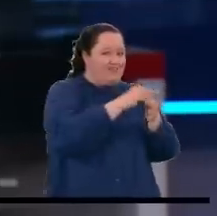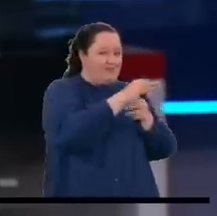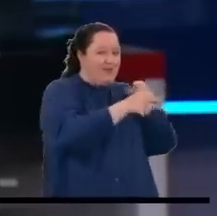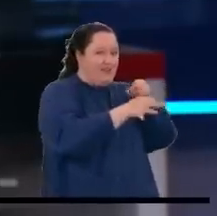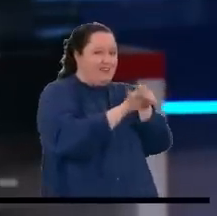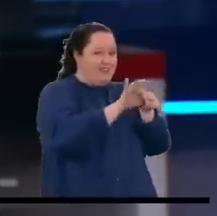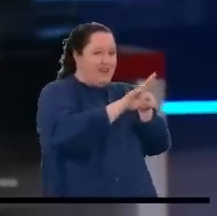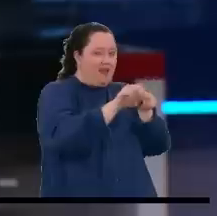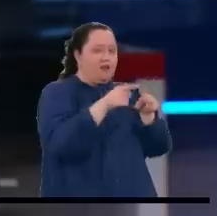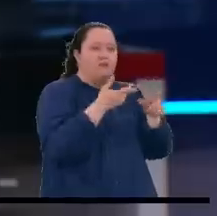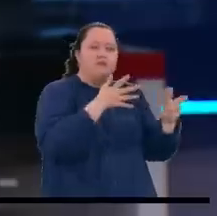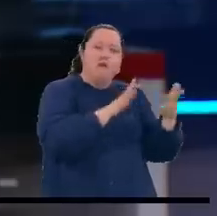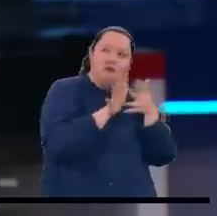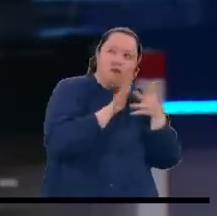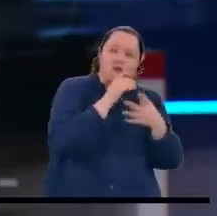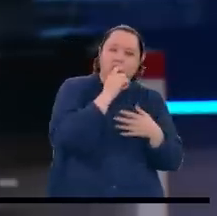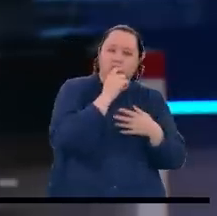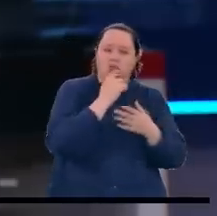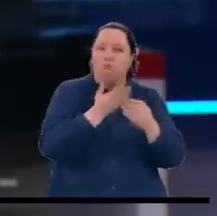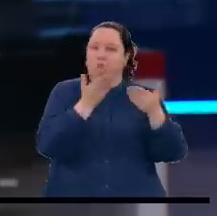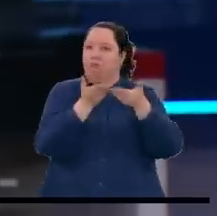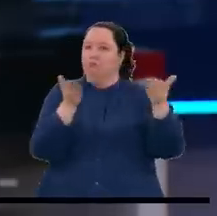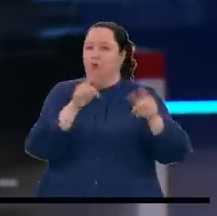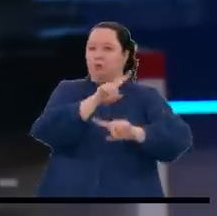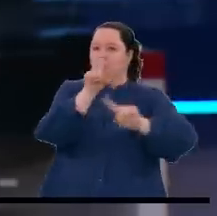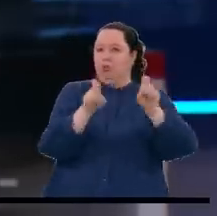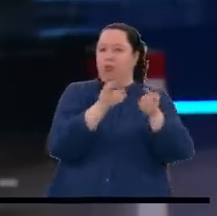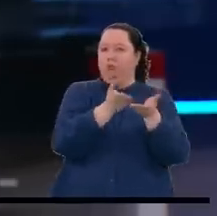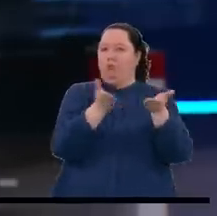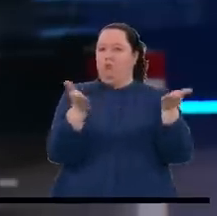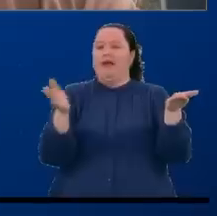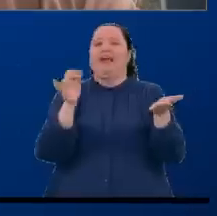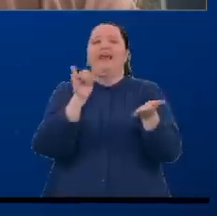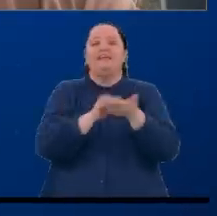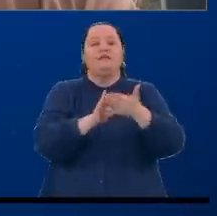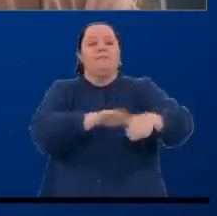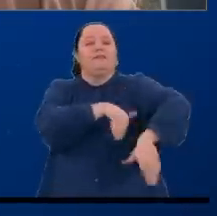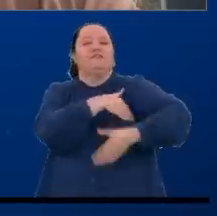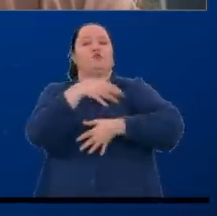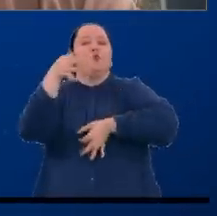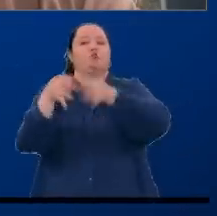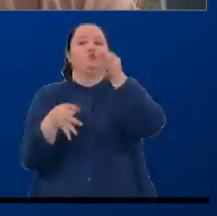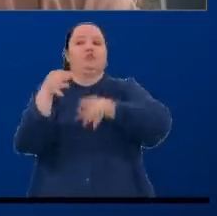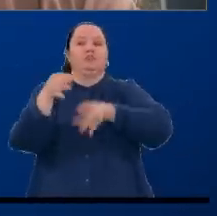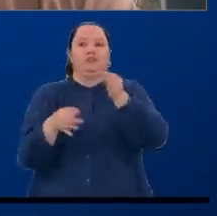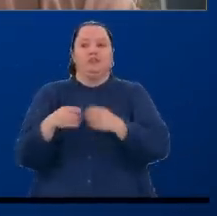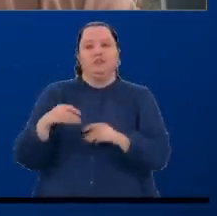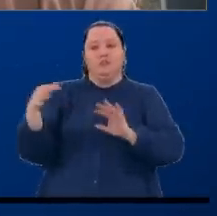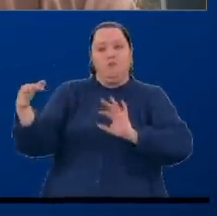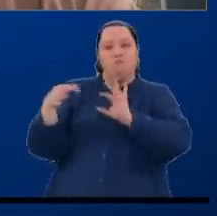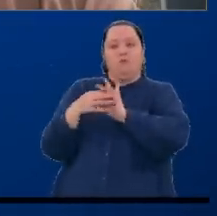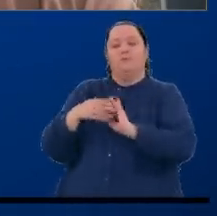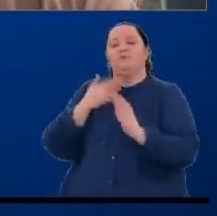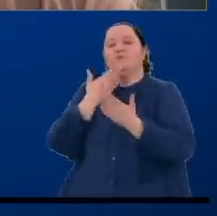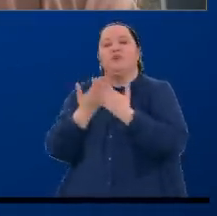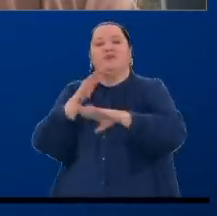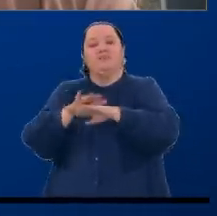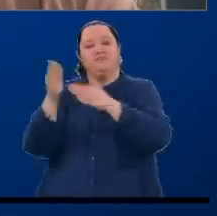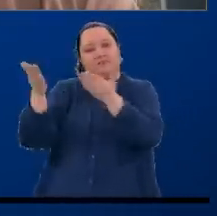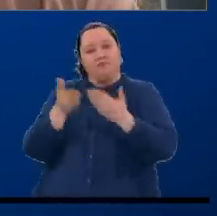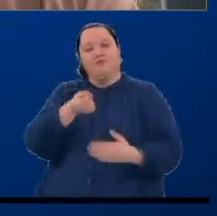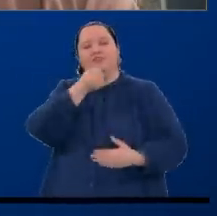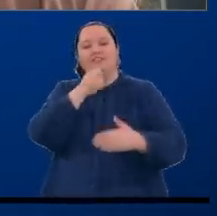la mesa diferentes interrogantes. Es por eso que a esta hora nos conectamos con el ministro de Justicia, Néstor Osuna. Ministro, buenas tardes. Bienvenido a Noticias Caracol.